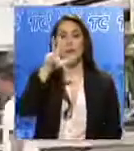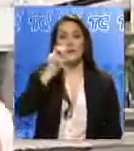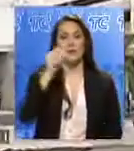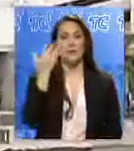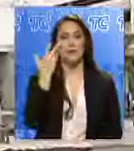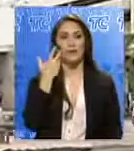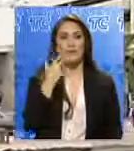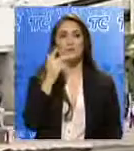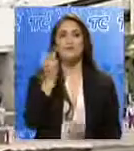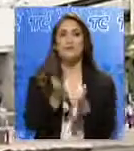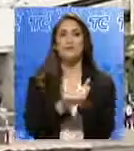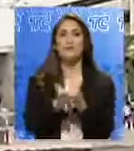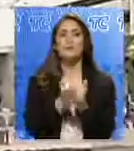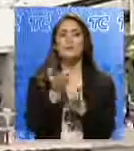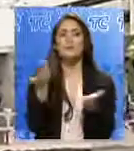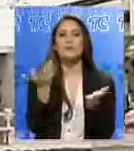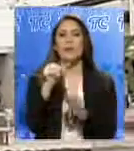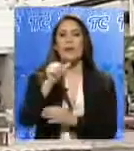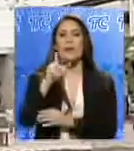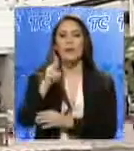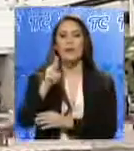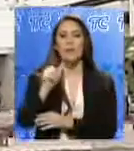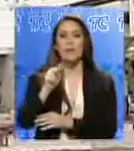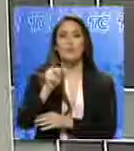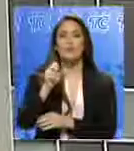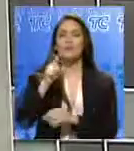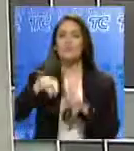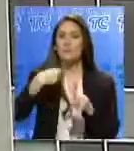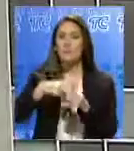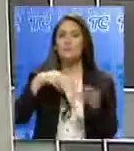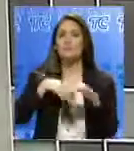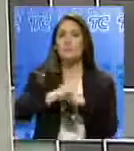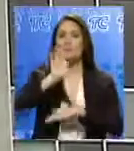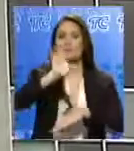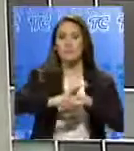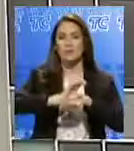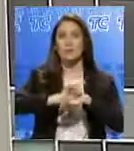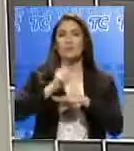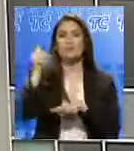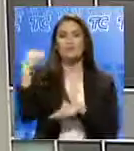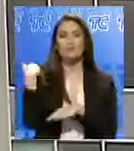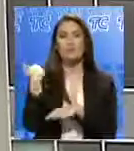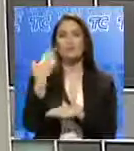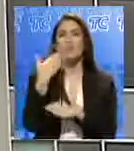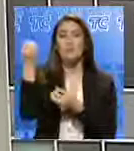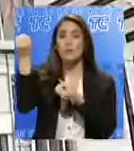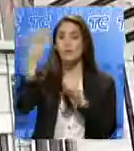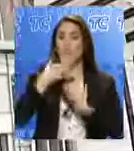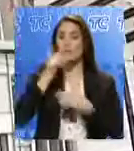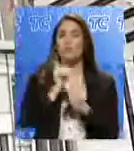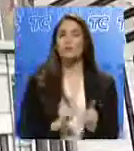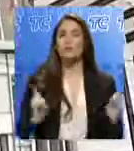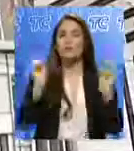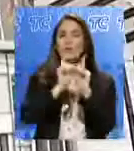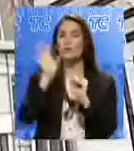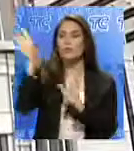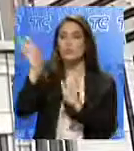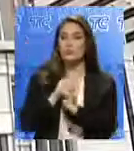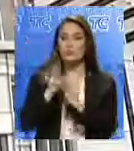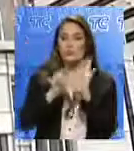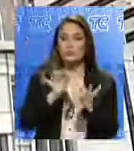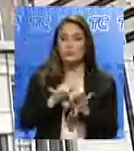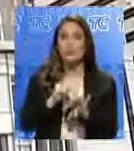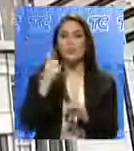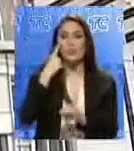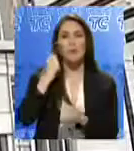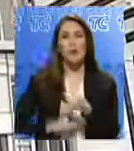días al Servicio Nacional de Aduanas y al Banco Central del Ecuador para desarrollar una herramienta informática que operativice este